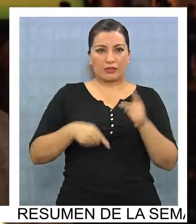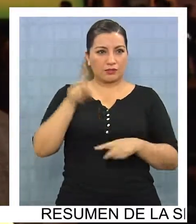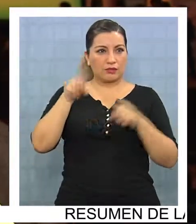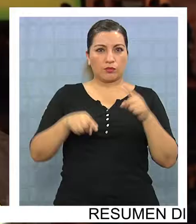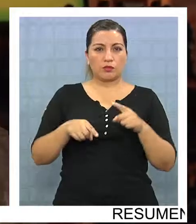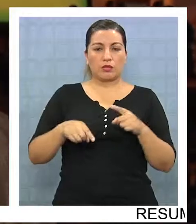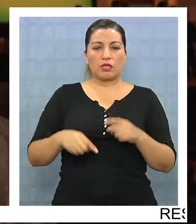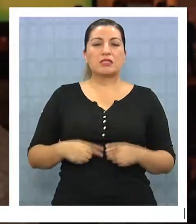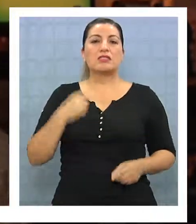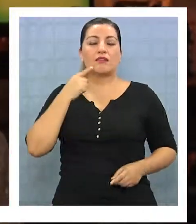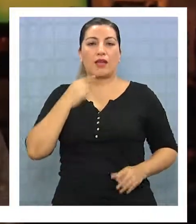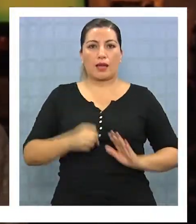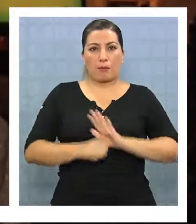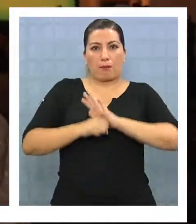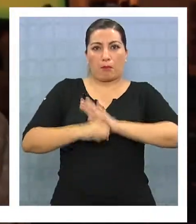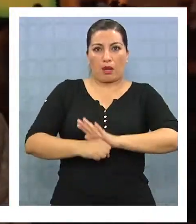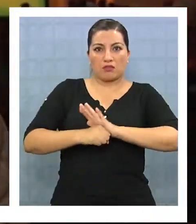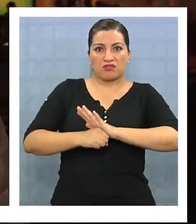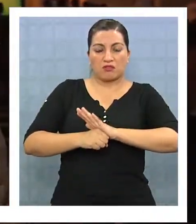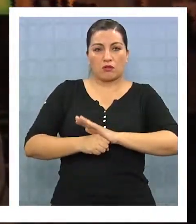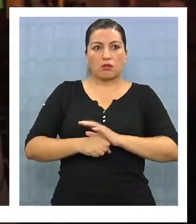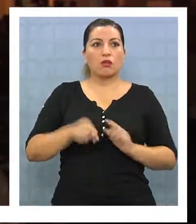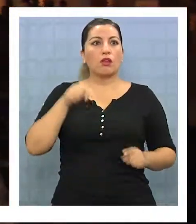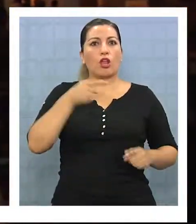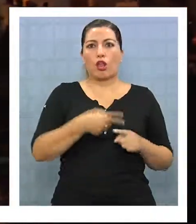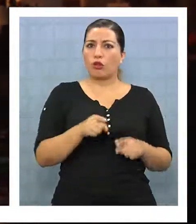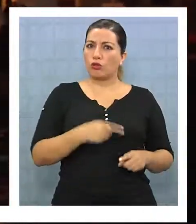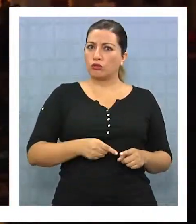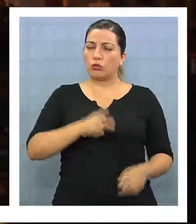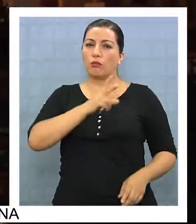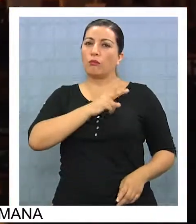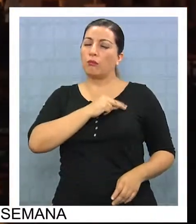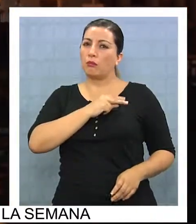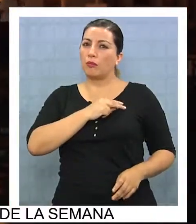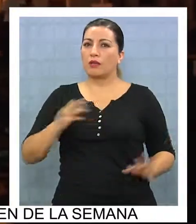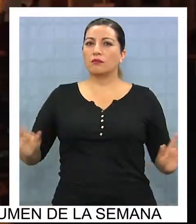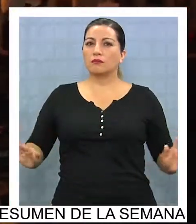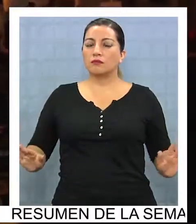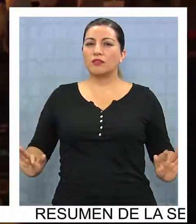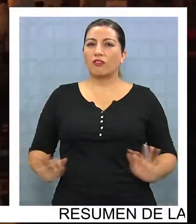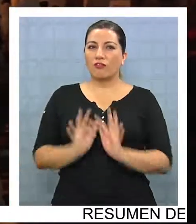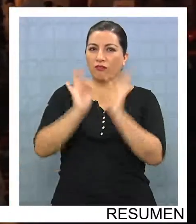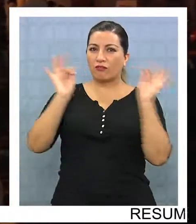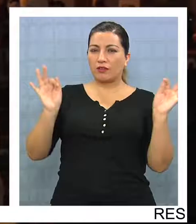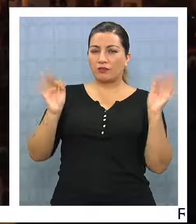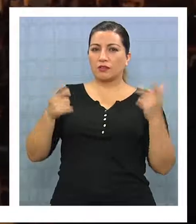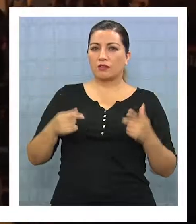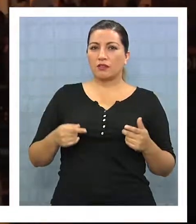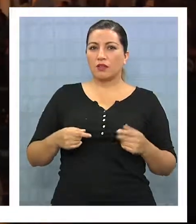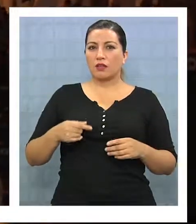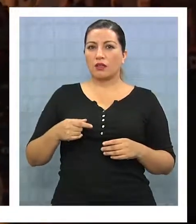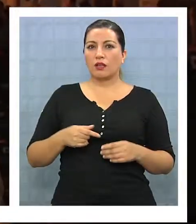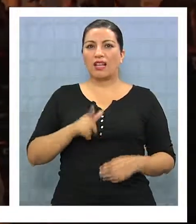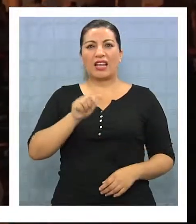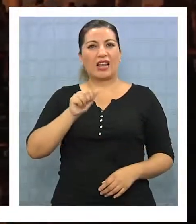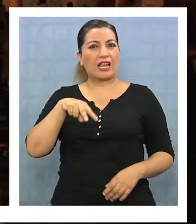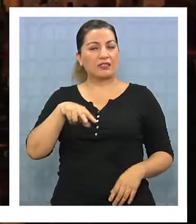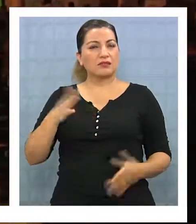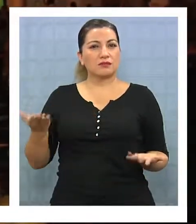del negocio, del cine de la industria. En cambio, Berlín es un festival, y hemos ganado Berlín,